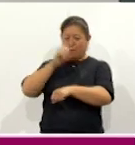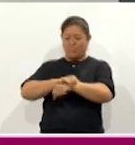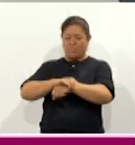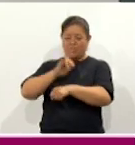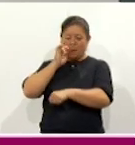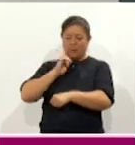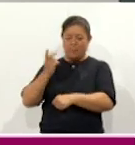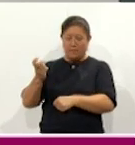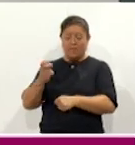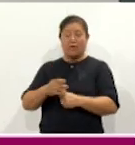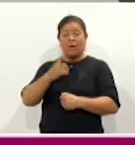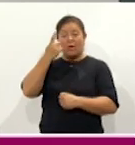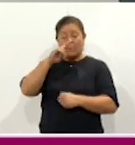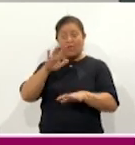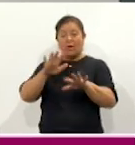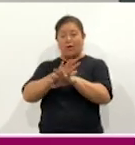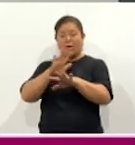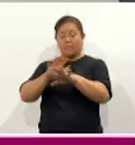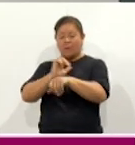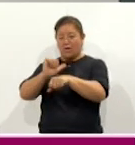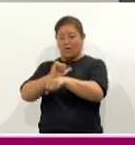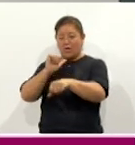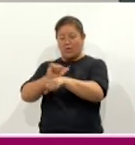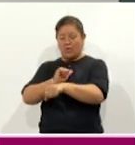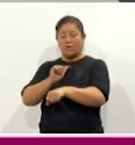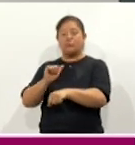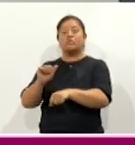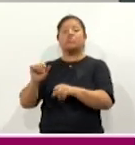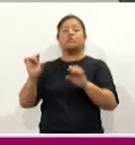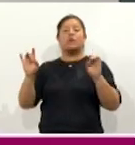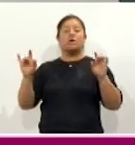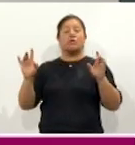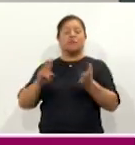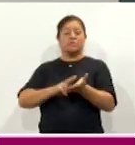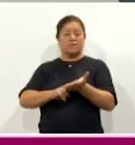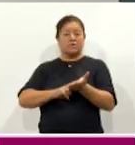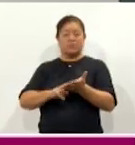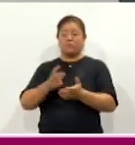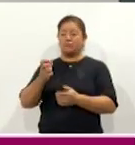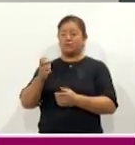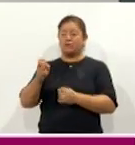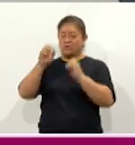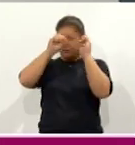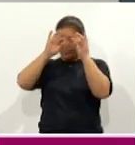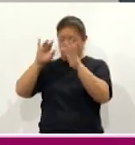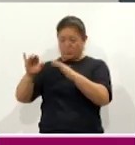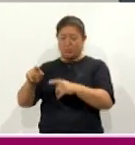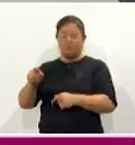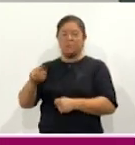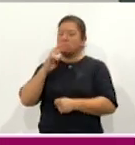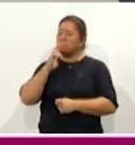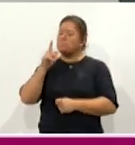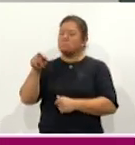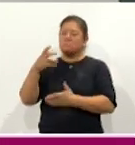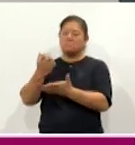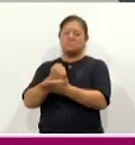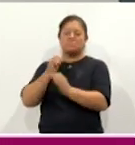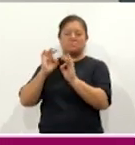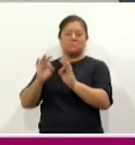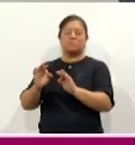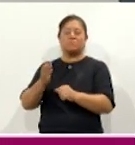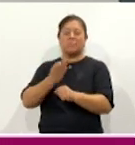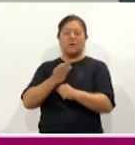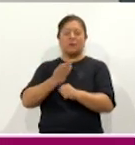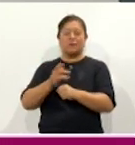renovación de las unidades vehiculares Ángeles Verdes y por ello les deseamos el mejor de los éxitos también en